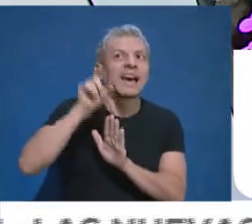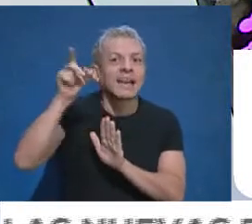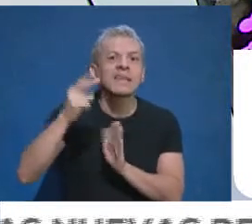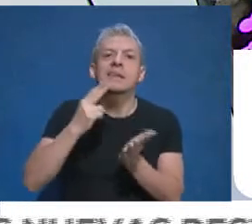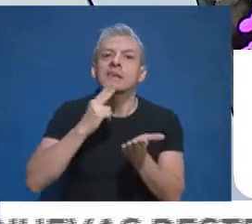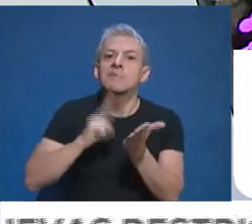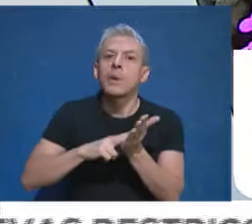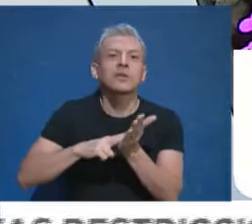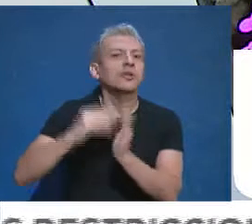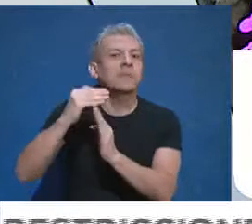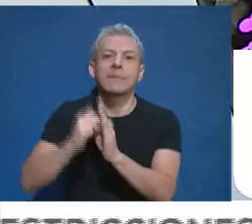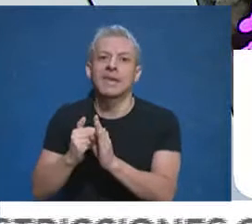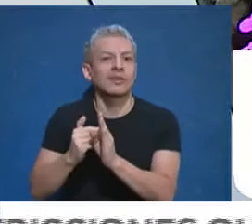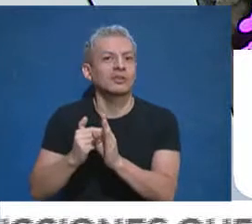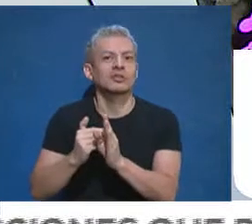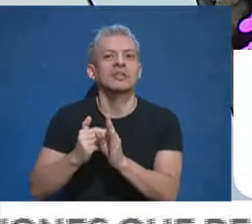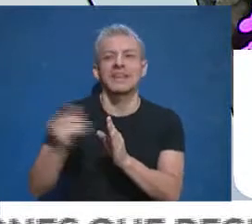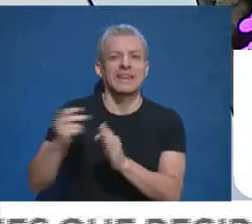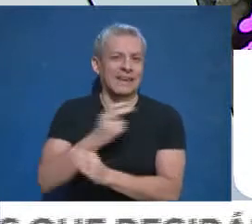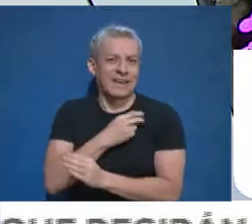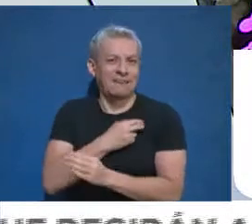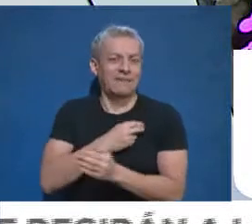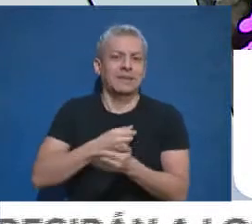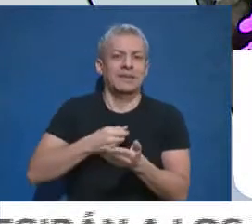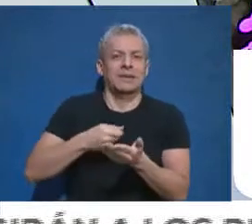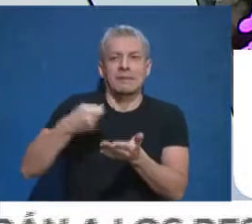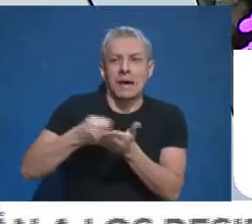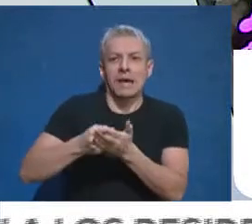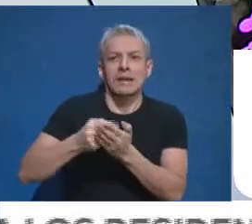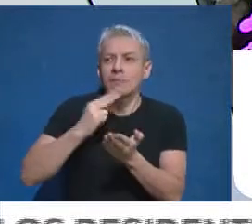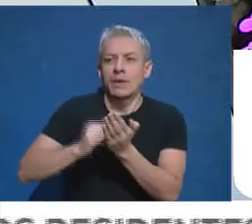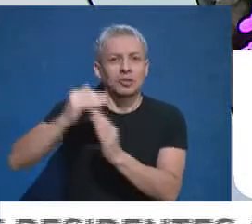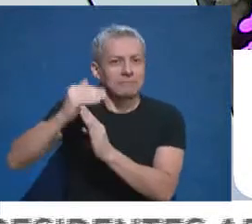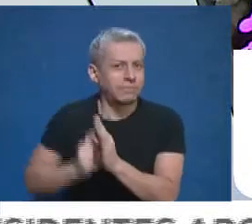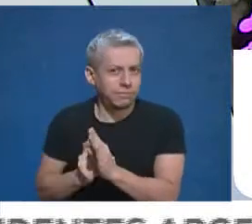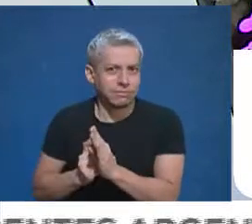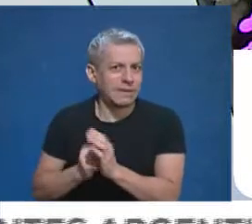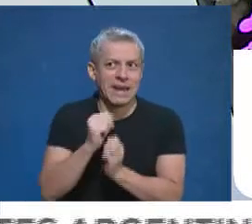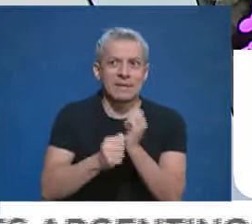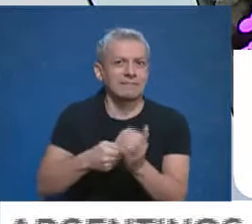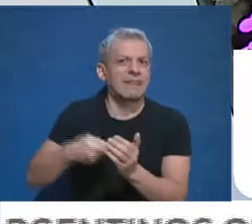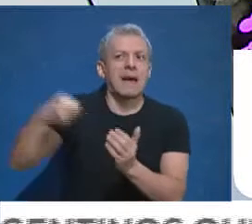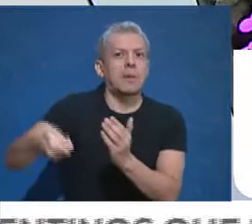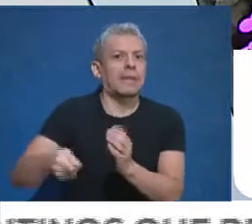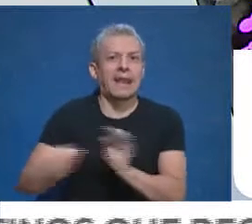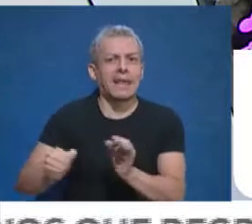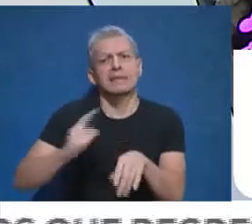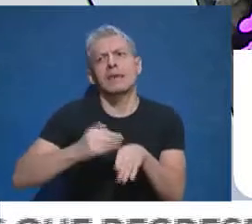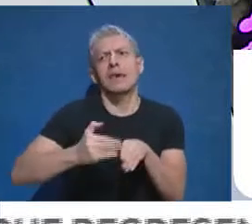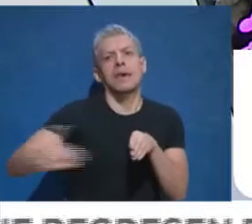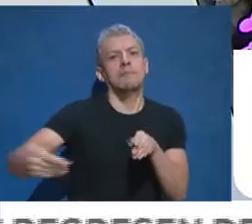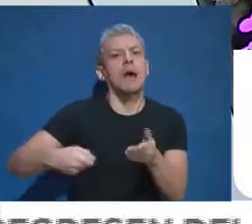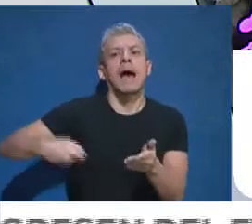pago de las contribuciones laborales. Las empresas que deberían exentas de pagar aportes patronales durante un tiempo,